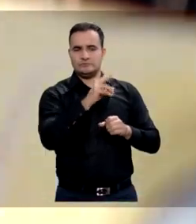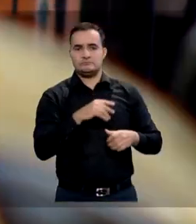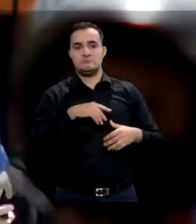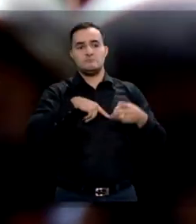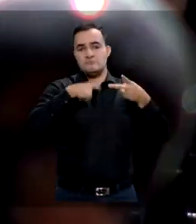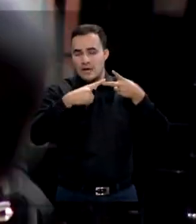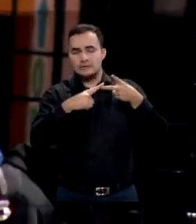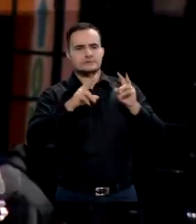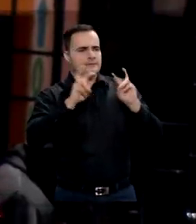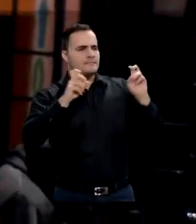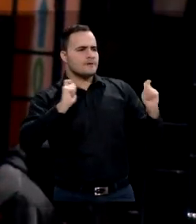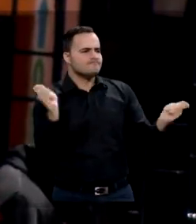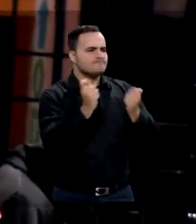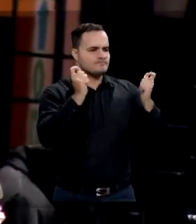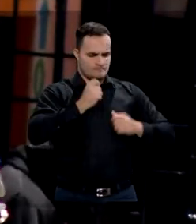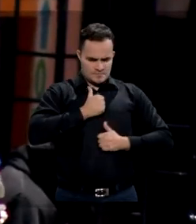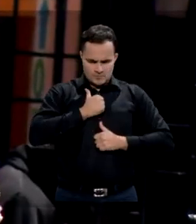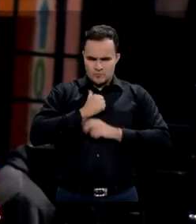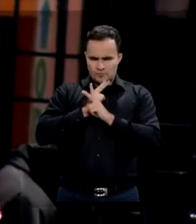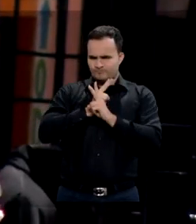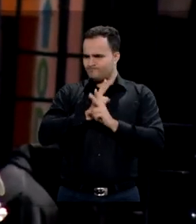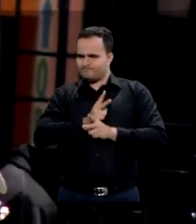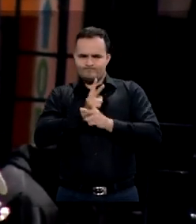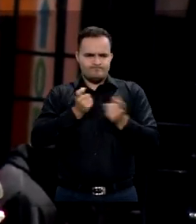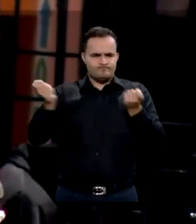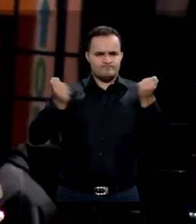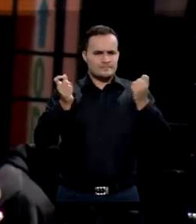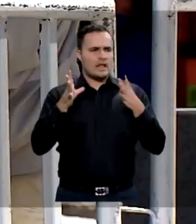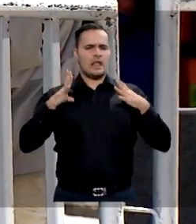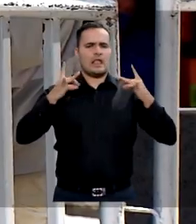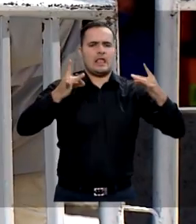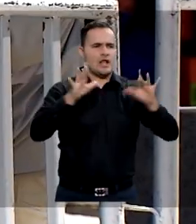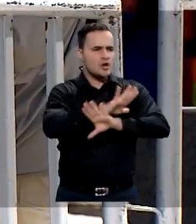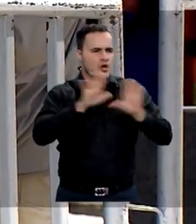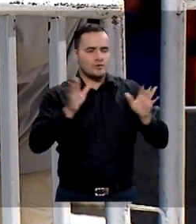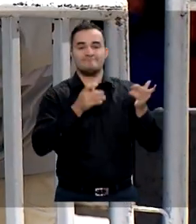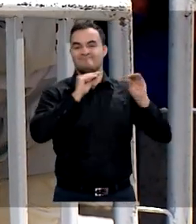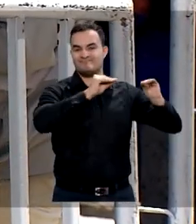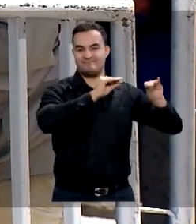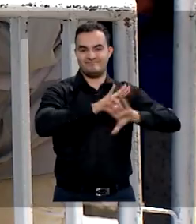reforzadas las campañas de promoción del autocuidado para evitar nuevos contagios.